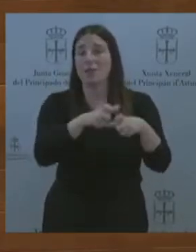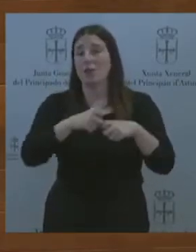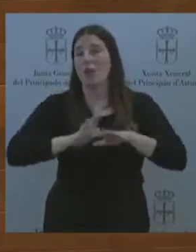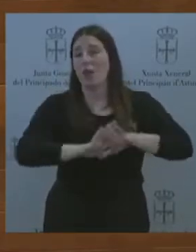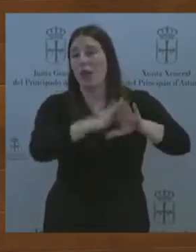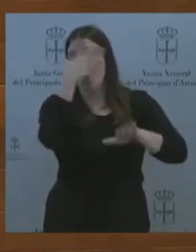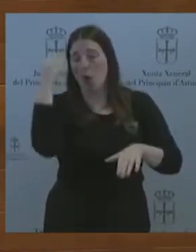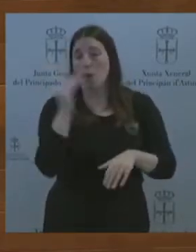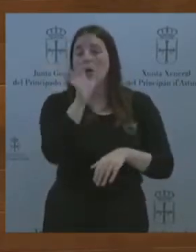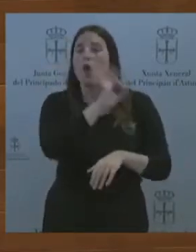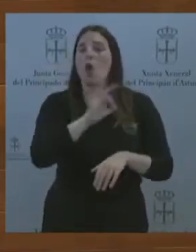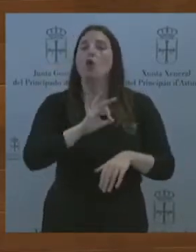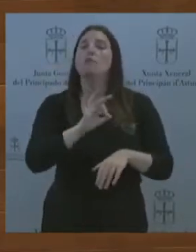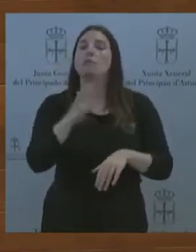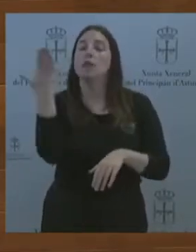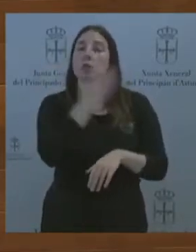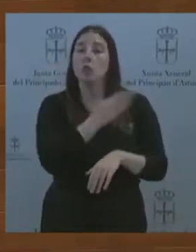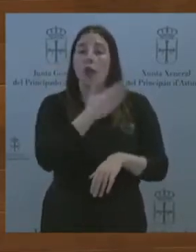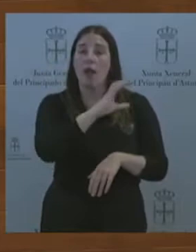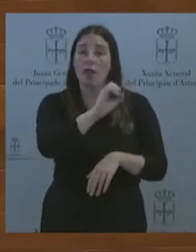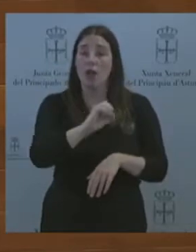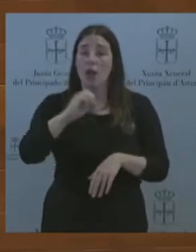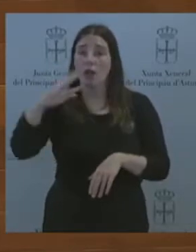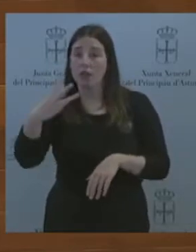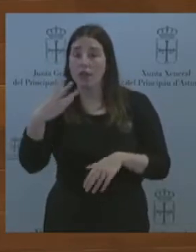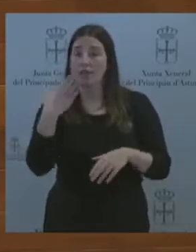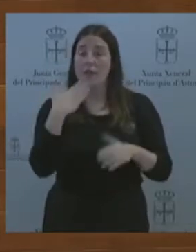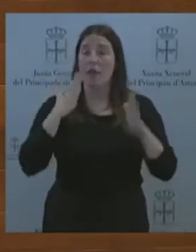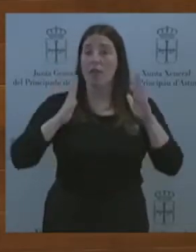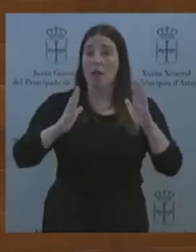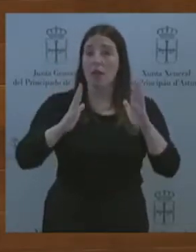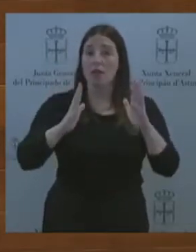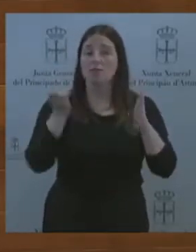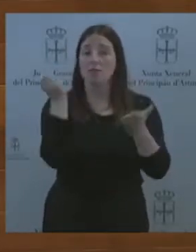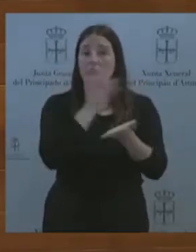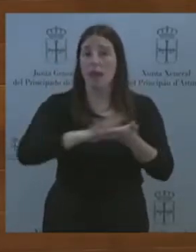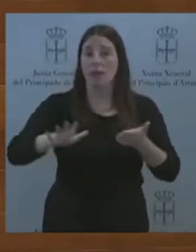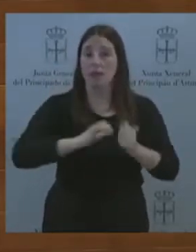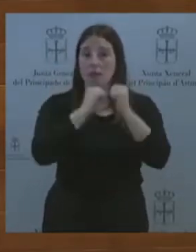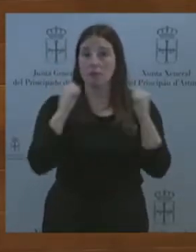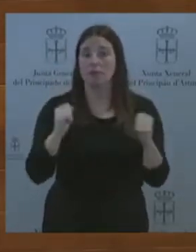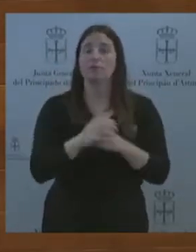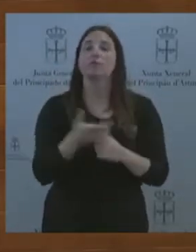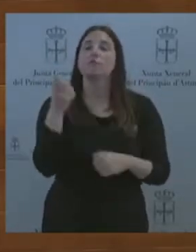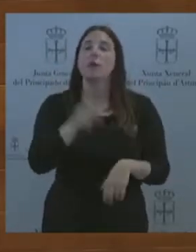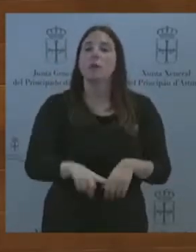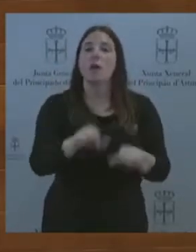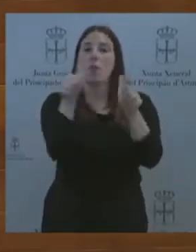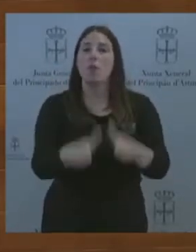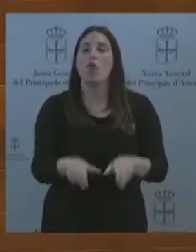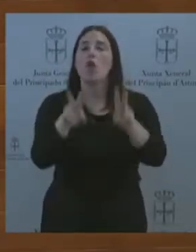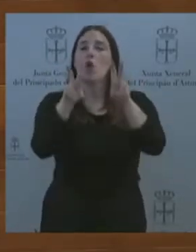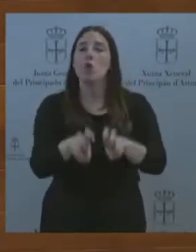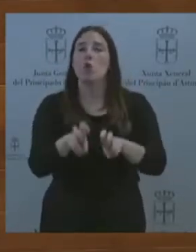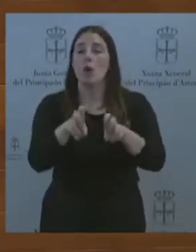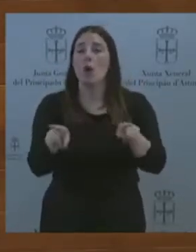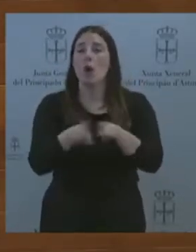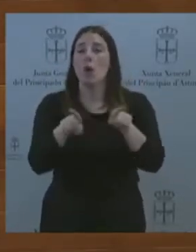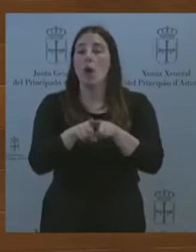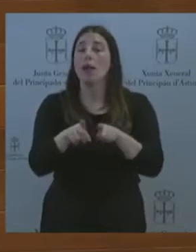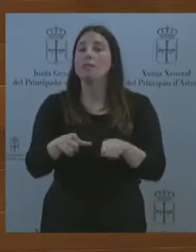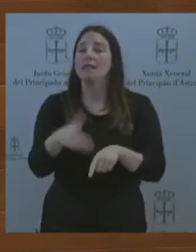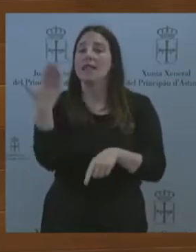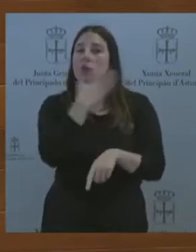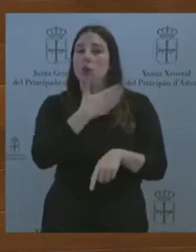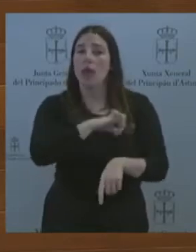años. Sin olvidarse también de dar cabida con este nuevo modelo a las escuelas privadas que han sostenido la falta de recursos de